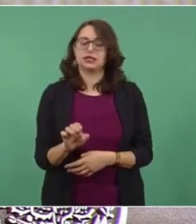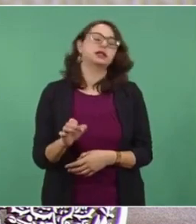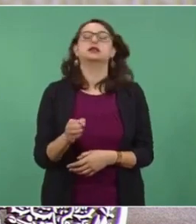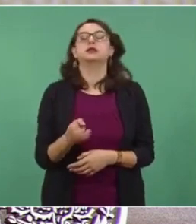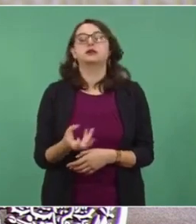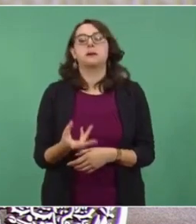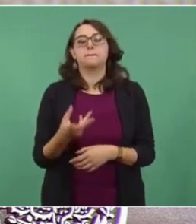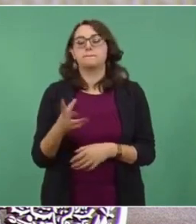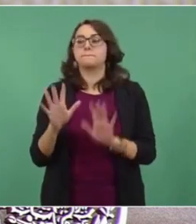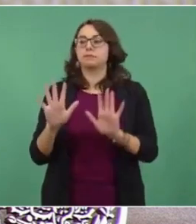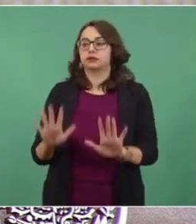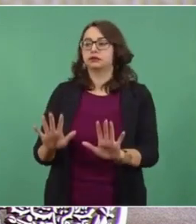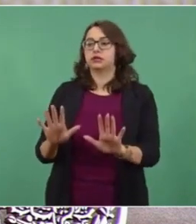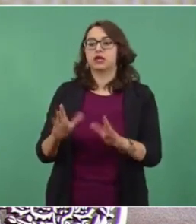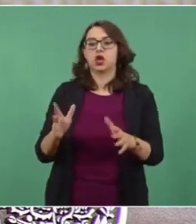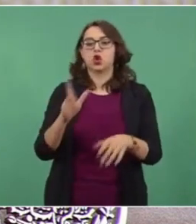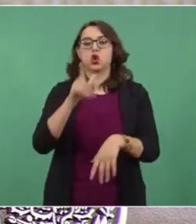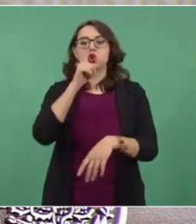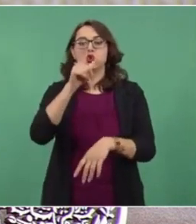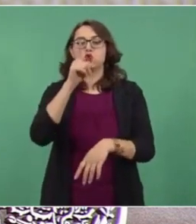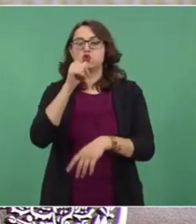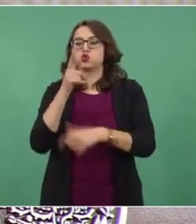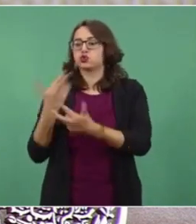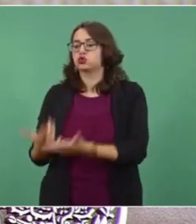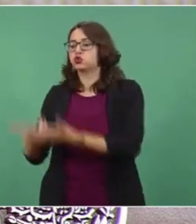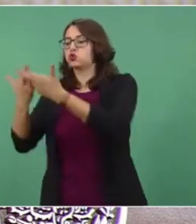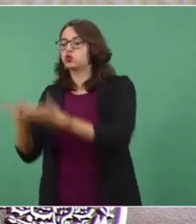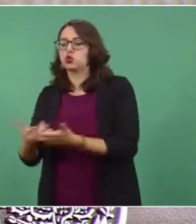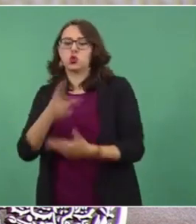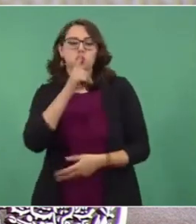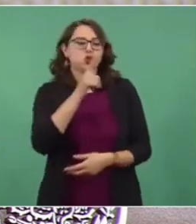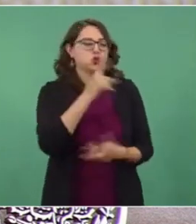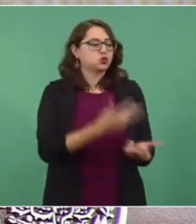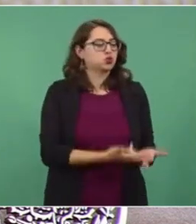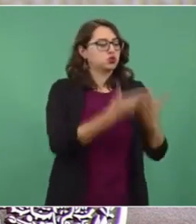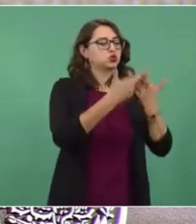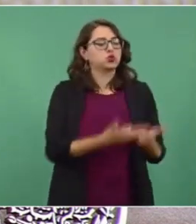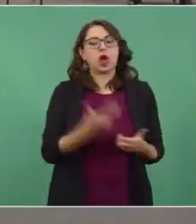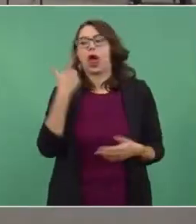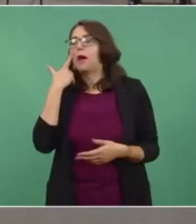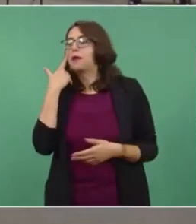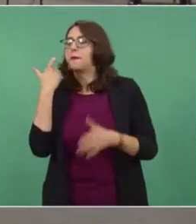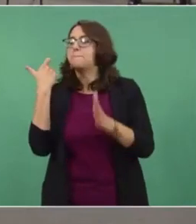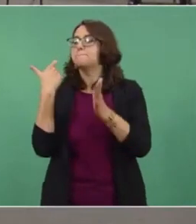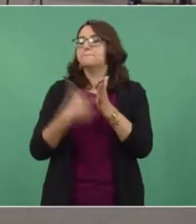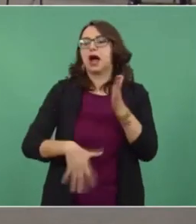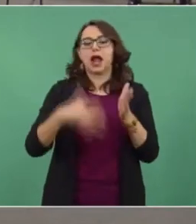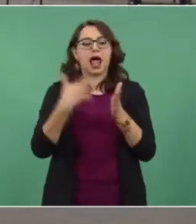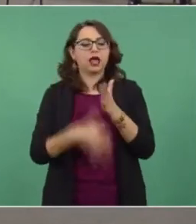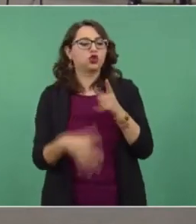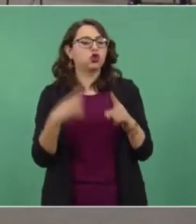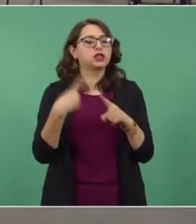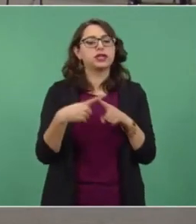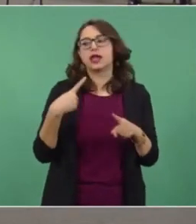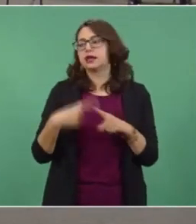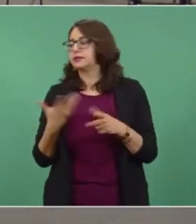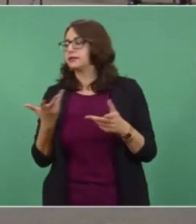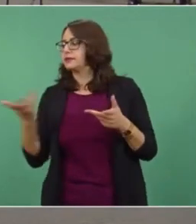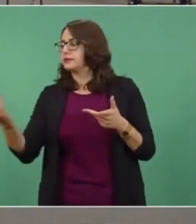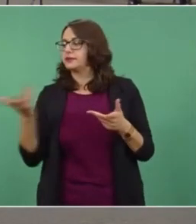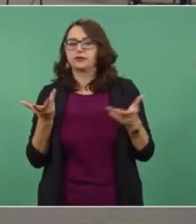despacha primero la electricidad a quien oferta más barato. Por lo general